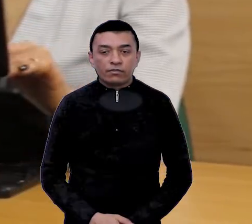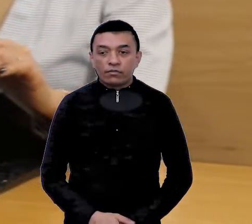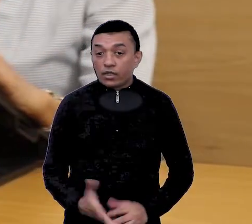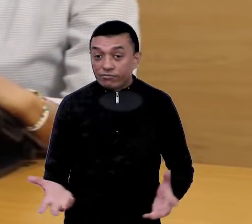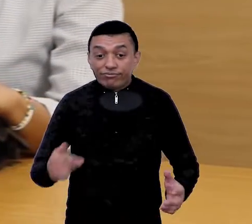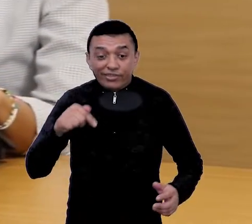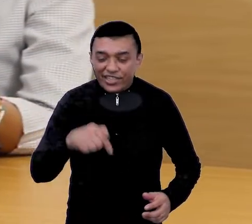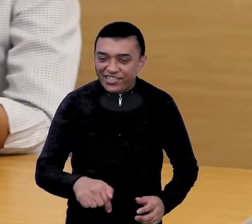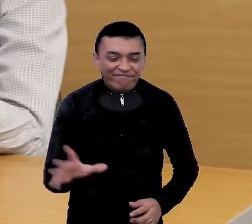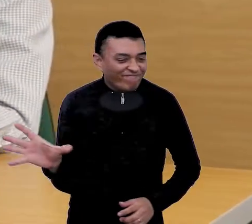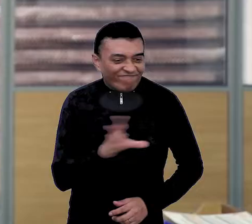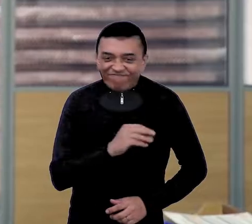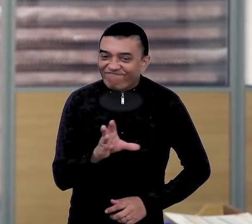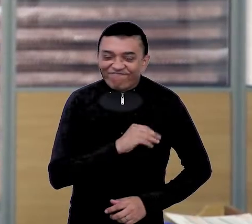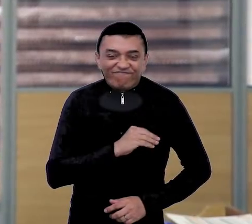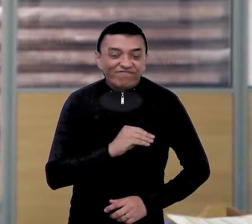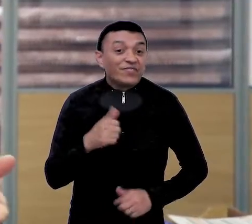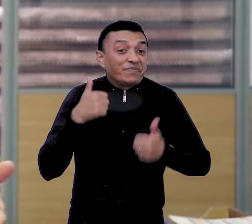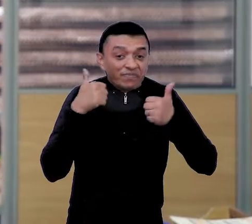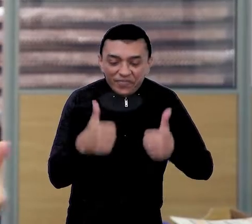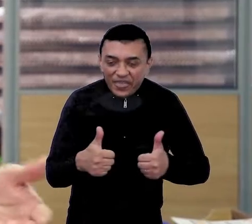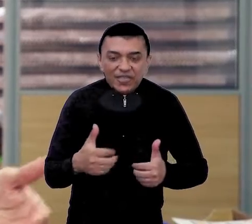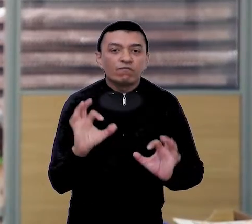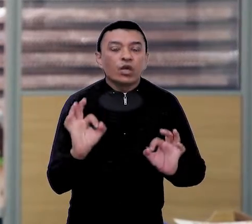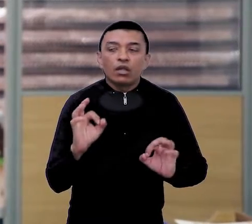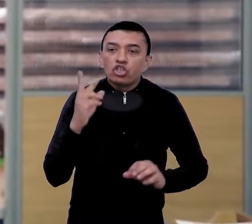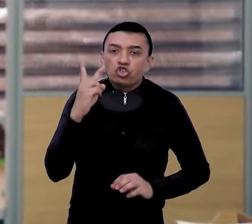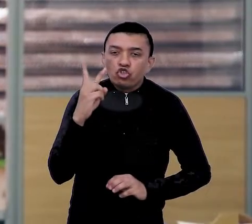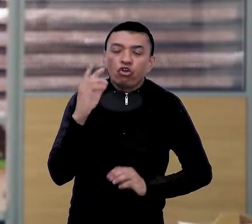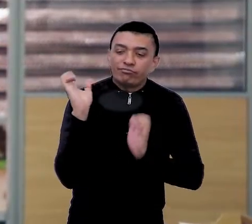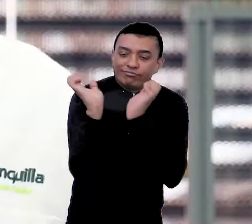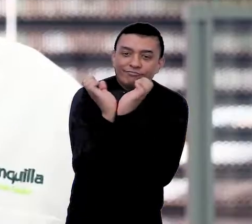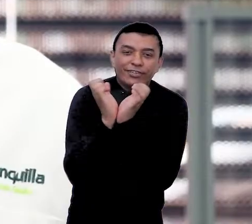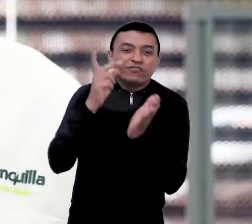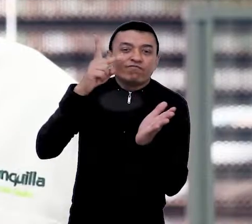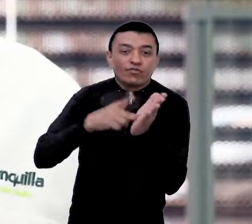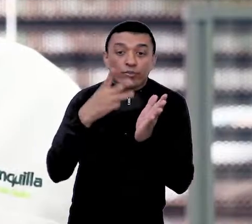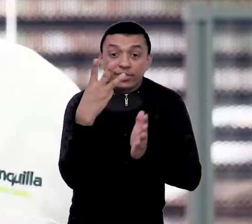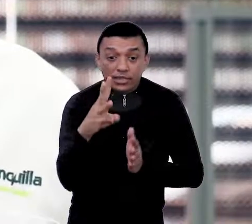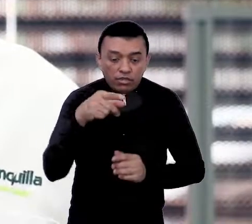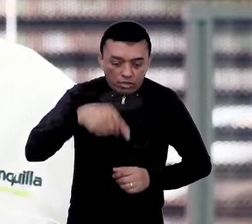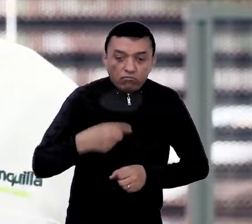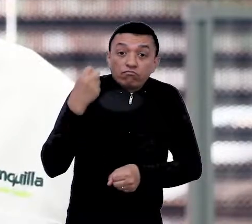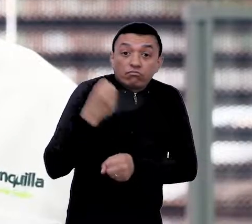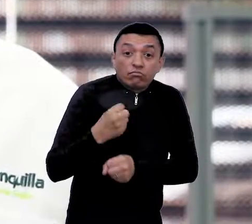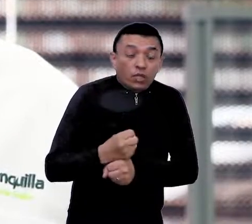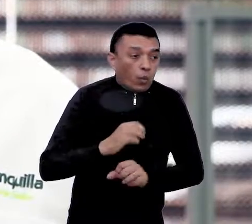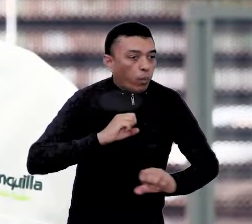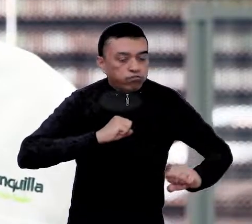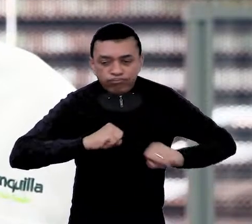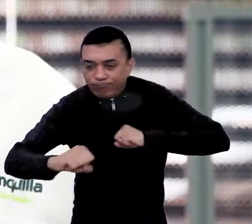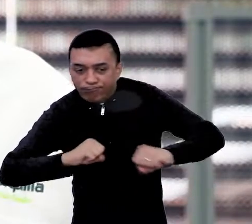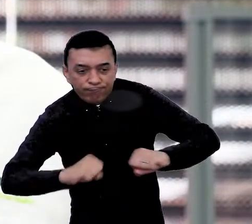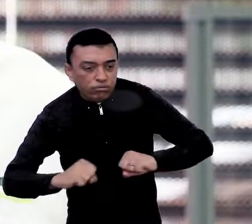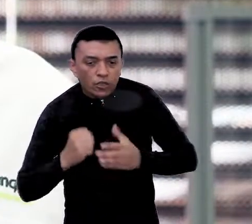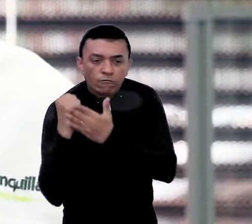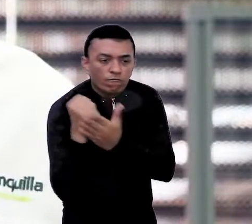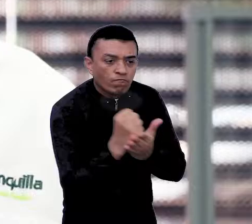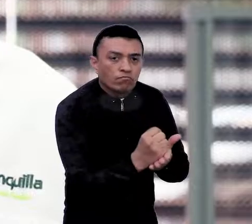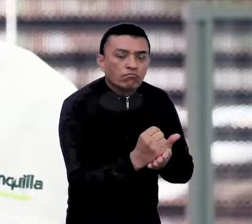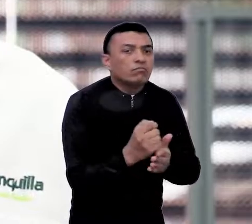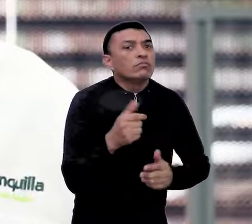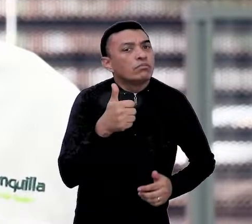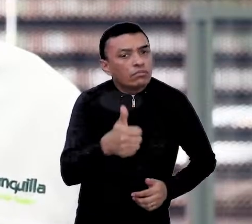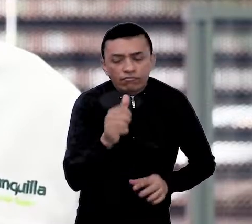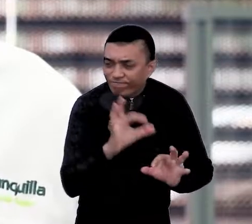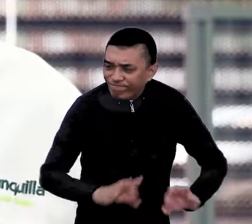Estamos orgullosos de esta iniciativa que comenzó el 2 de mayo de 2013. La labor que hacemos desde la Agencia de Empleo de la Caja de Compensación Barranquilla es